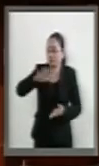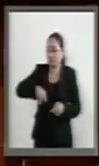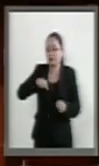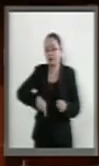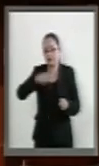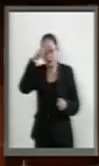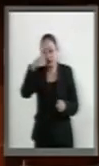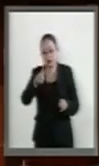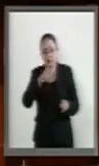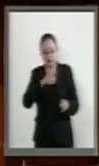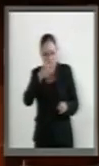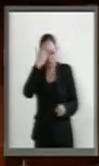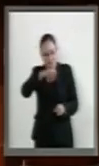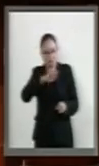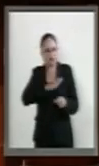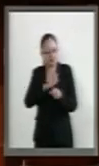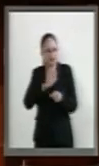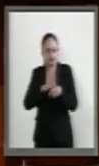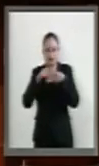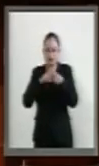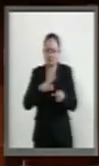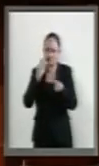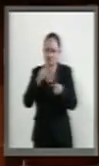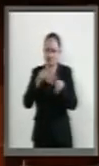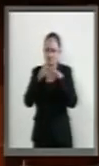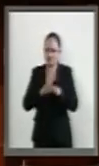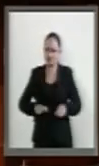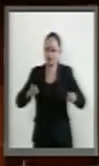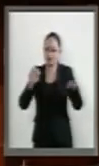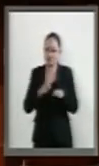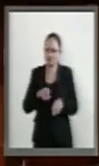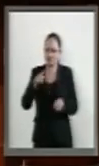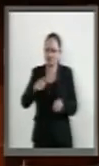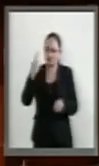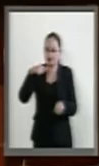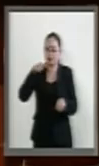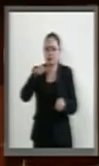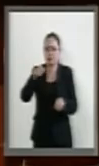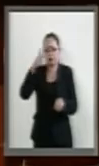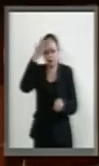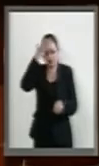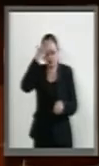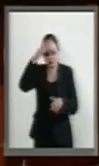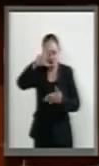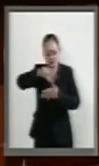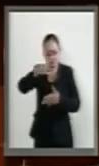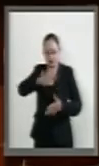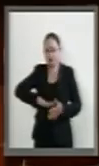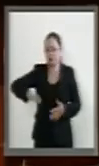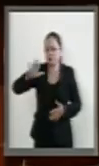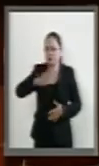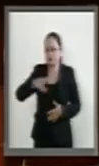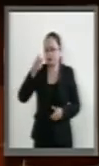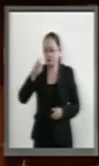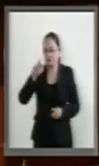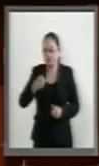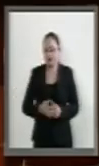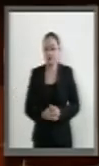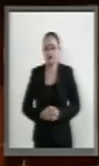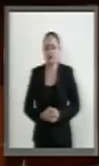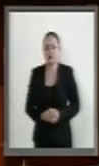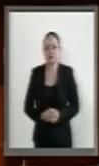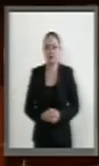ha sabido mantener un papel preponderante y de enorme liderazgo en esta región.